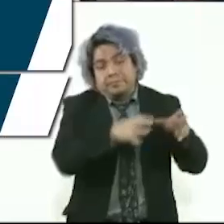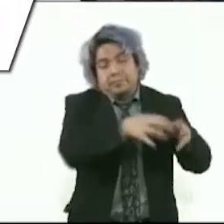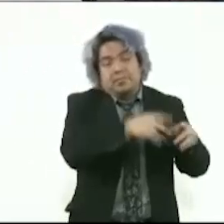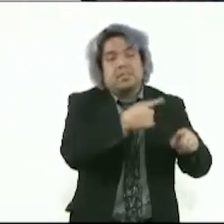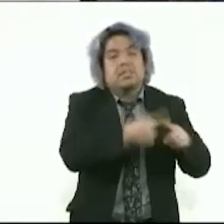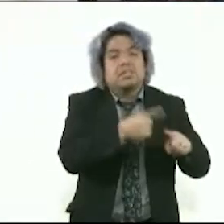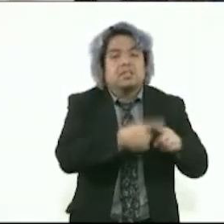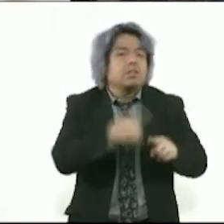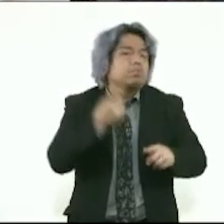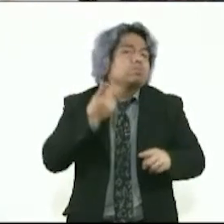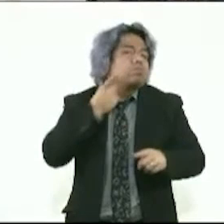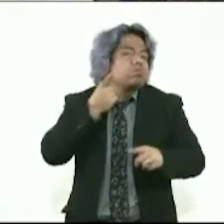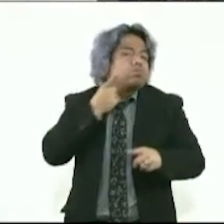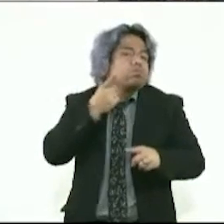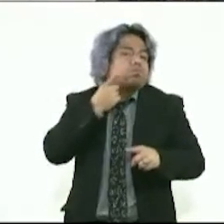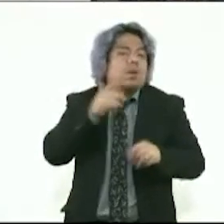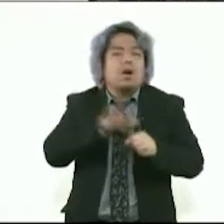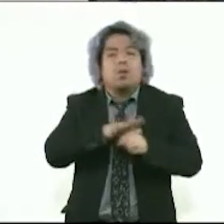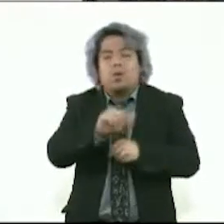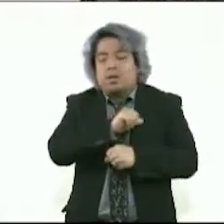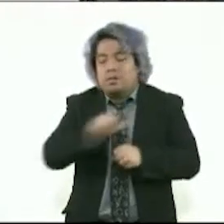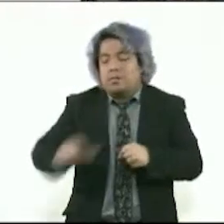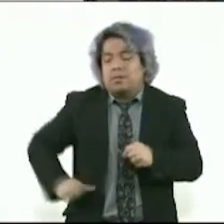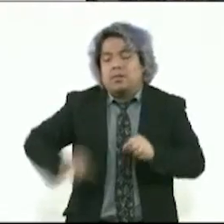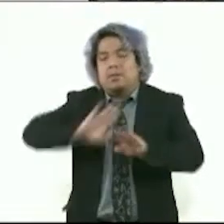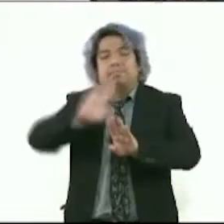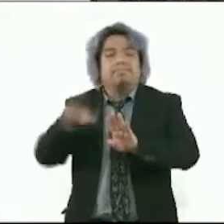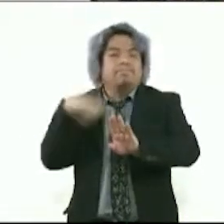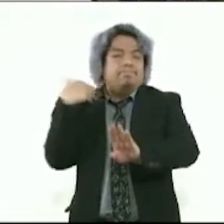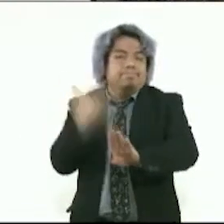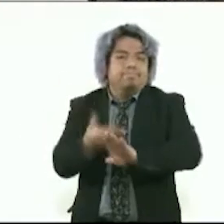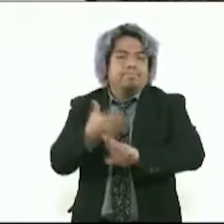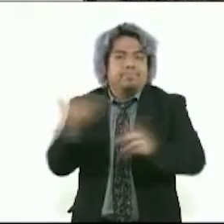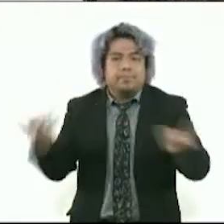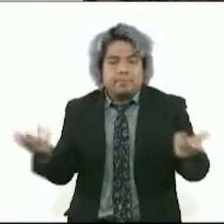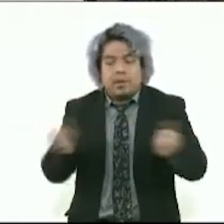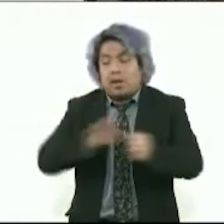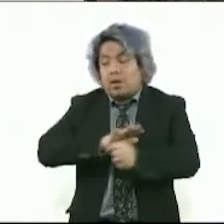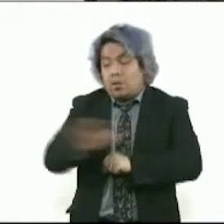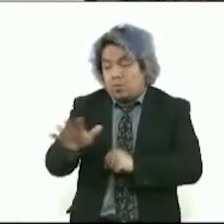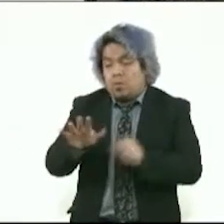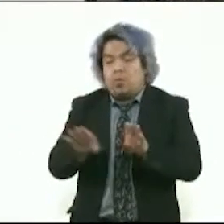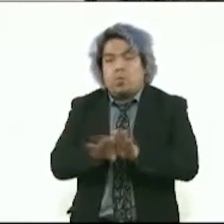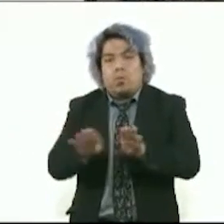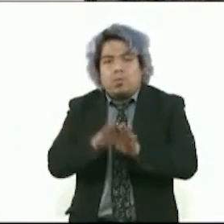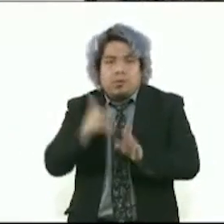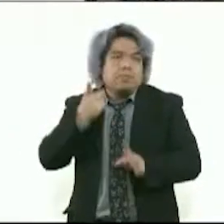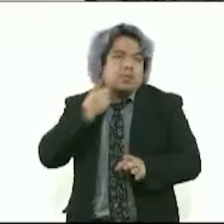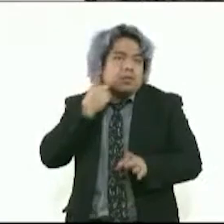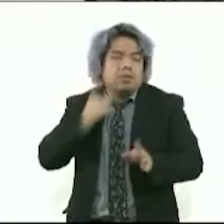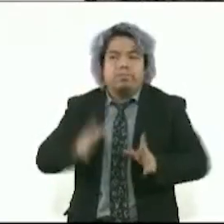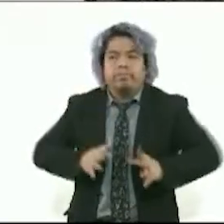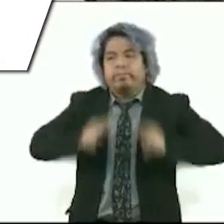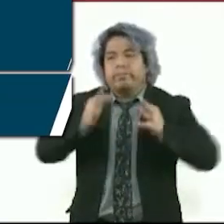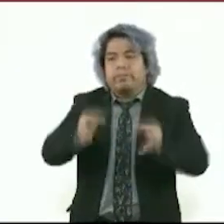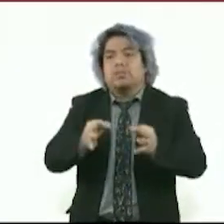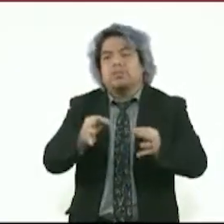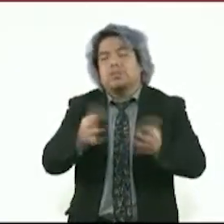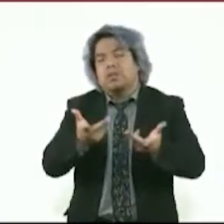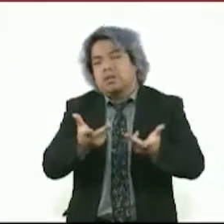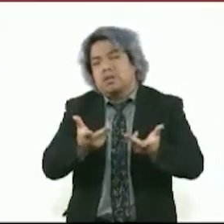diputado le iba a pegar a qué alcalde, qué seguimiento le iba a dar el diputado federal a